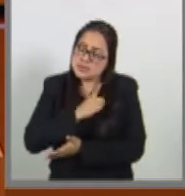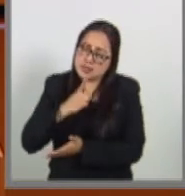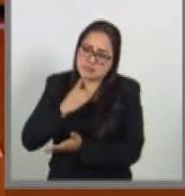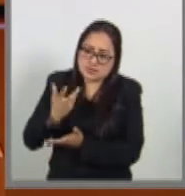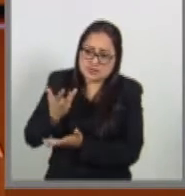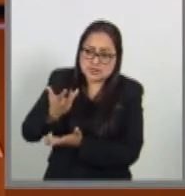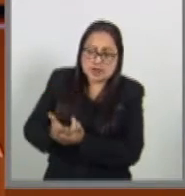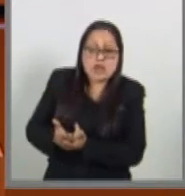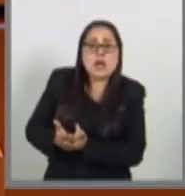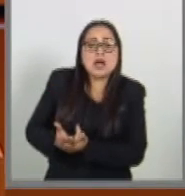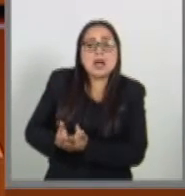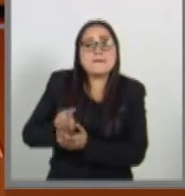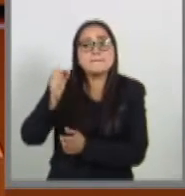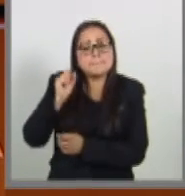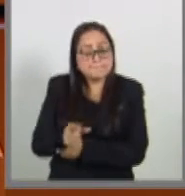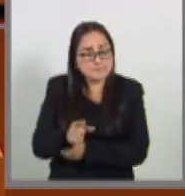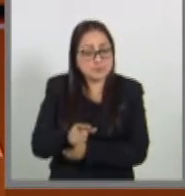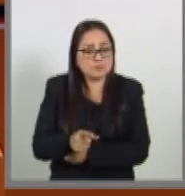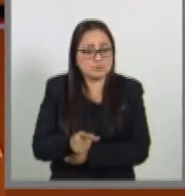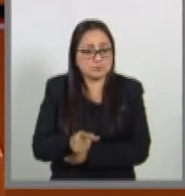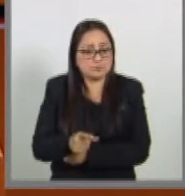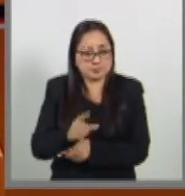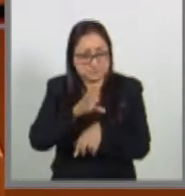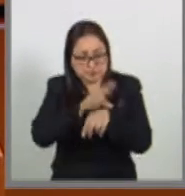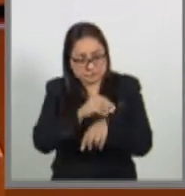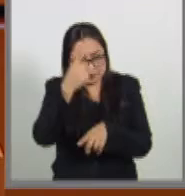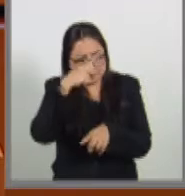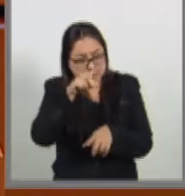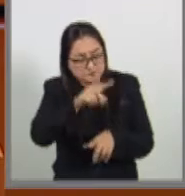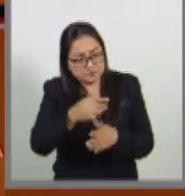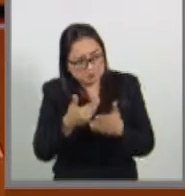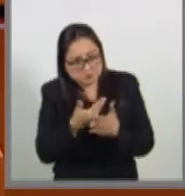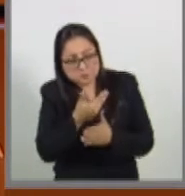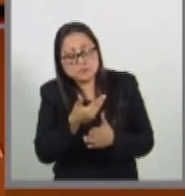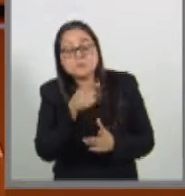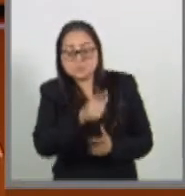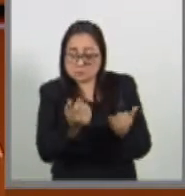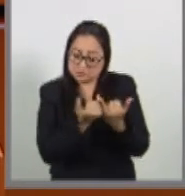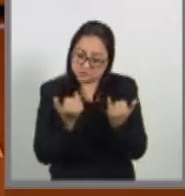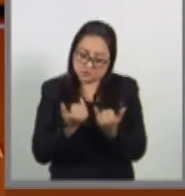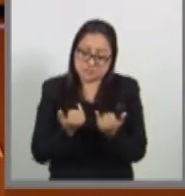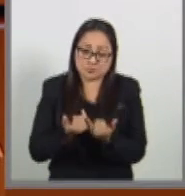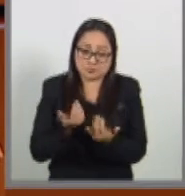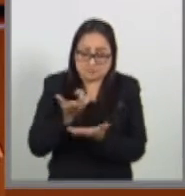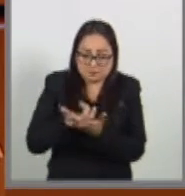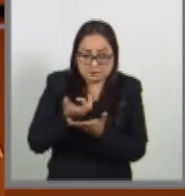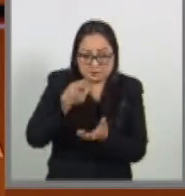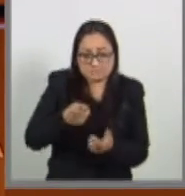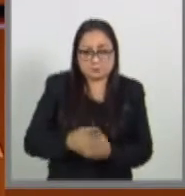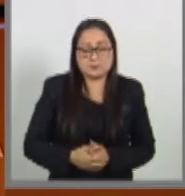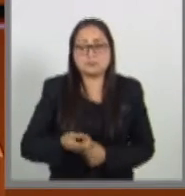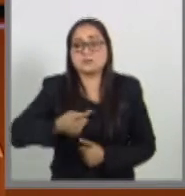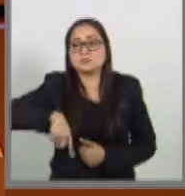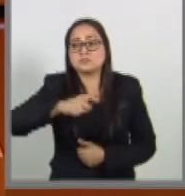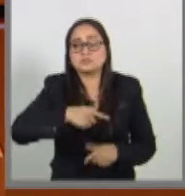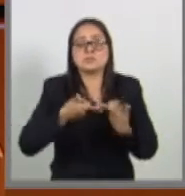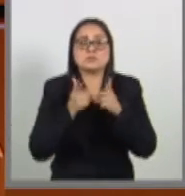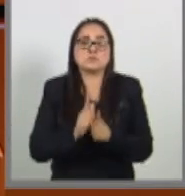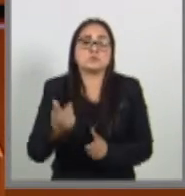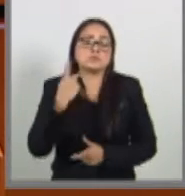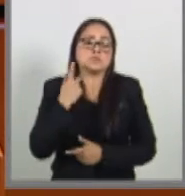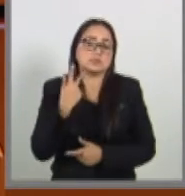recomendado objetivo esencial de la licencia de maternidad. Por esta razón, quienes integramos el grupo